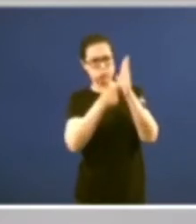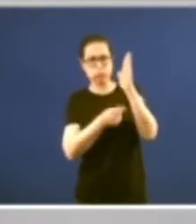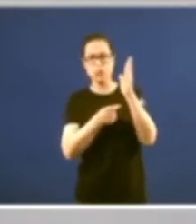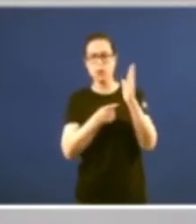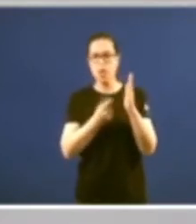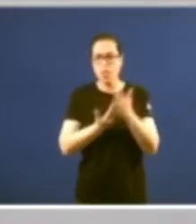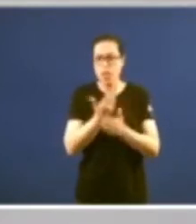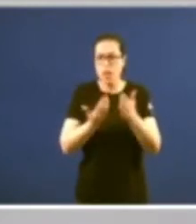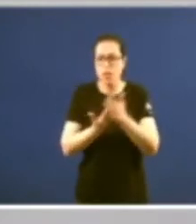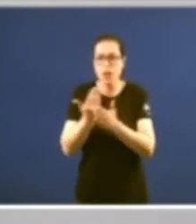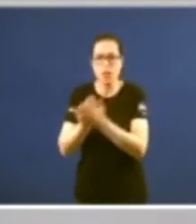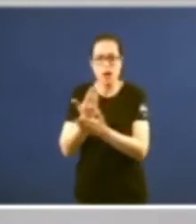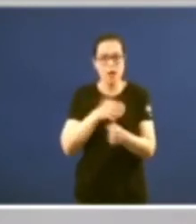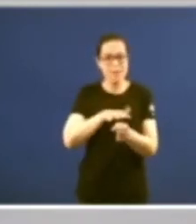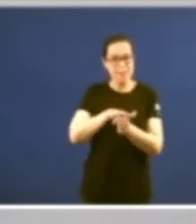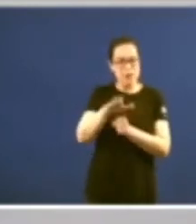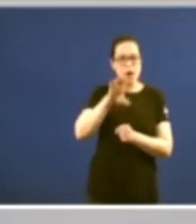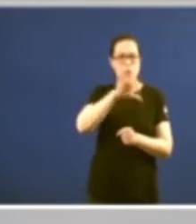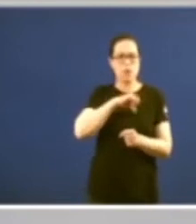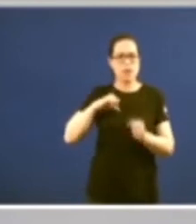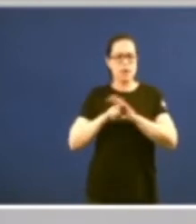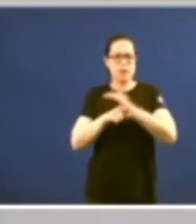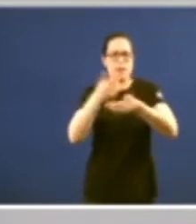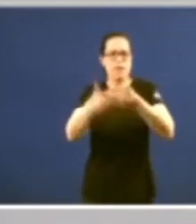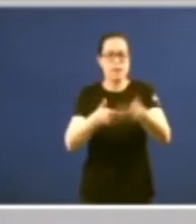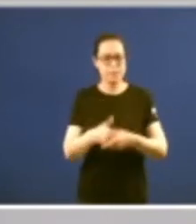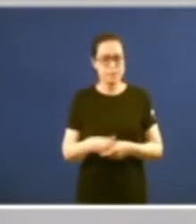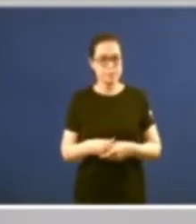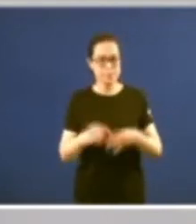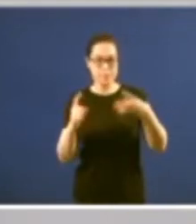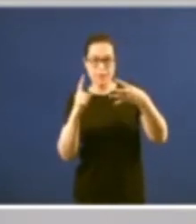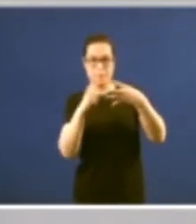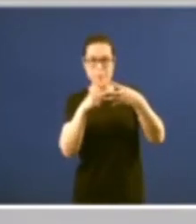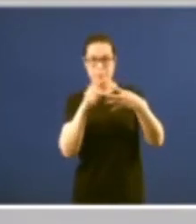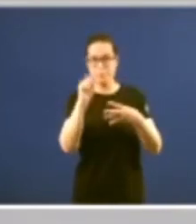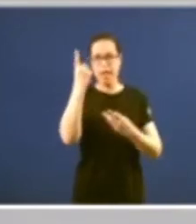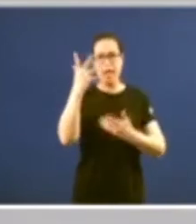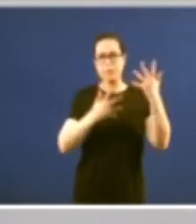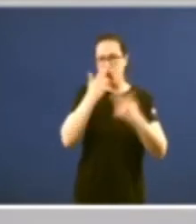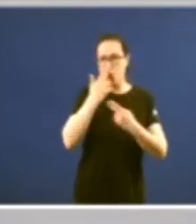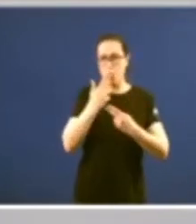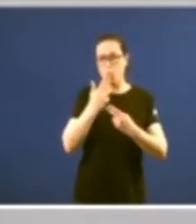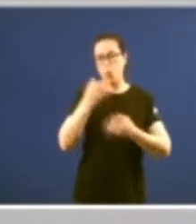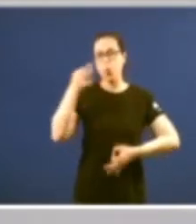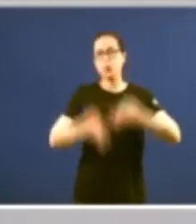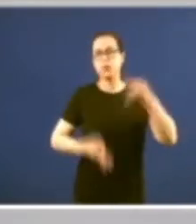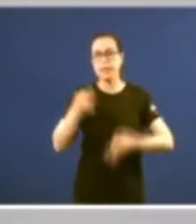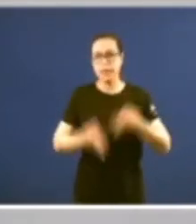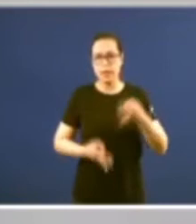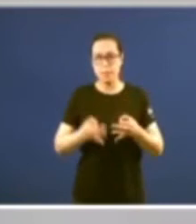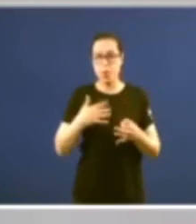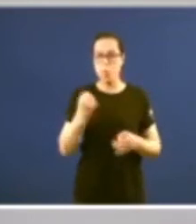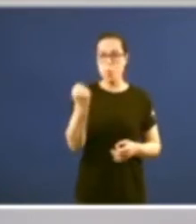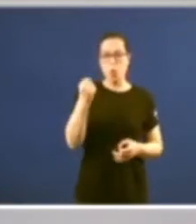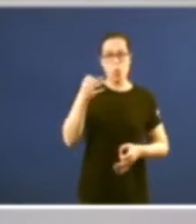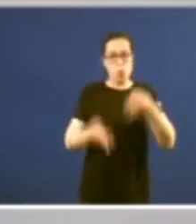mejoramiento y al desarrollo de esta comunidad autónoma en primer lugar la administración de justicia porque en definitiva el poder judicial los